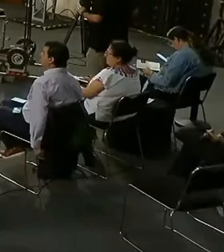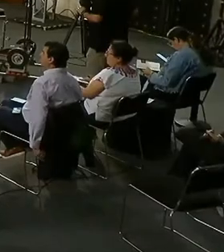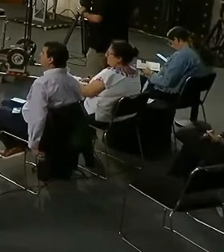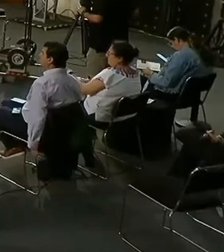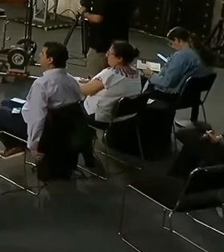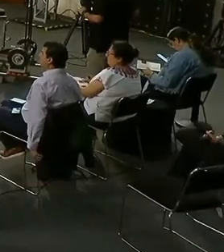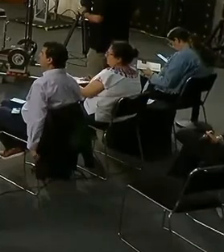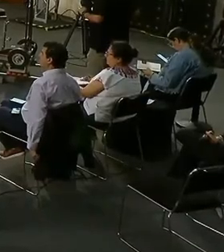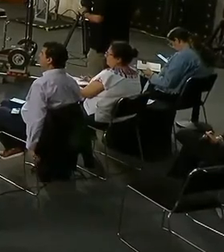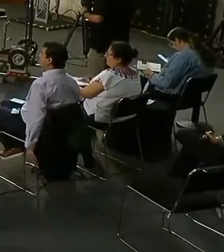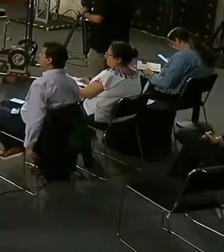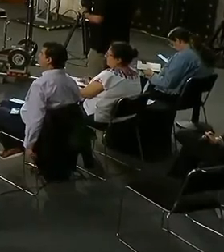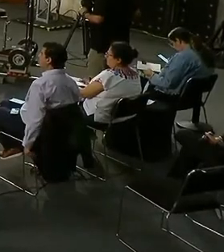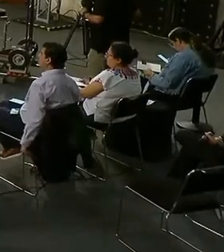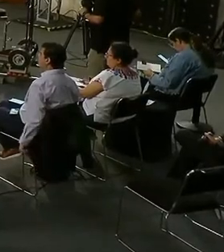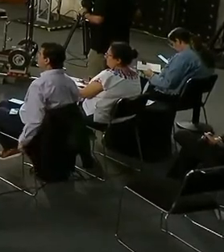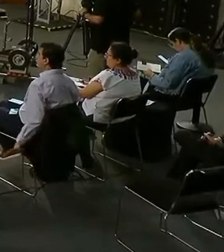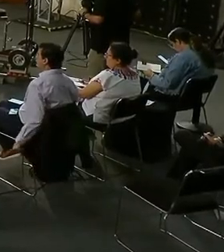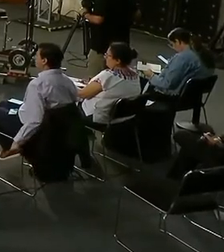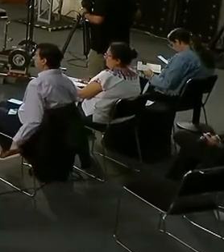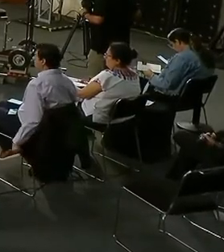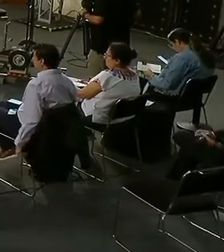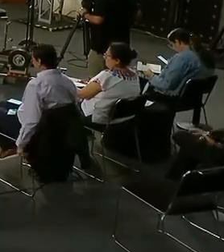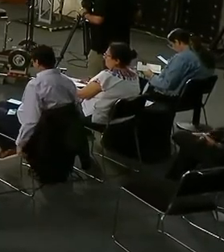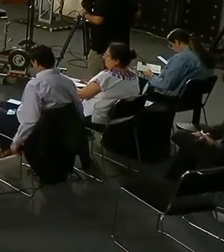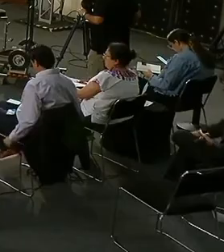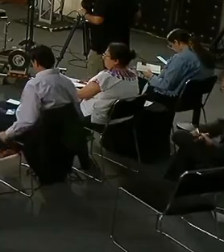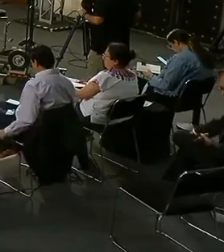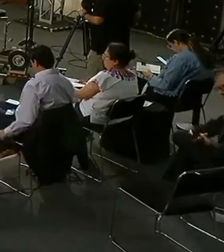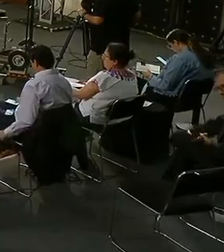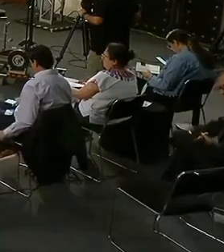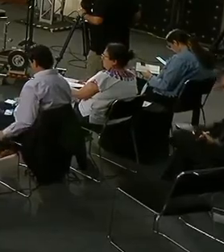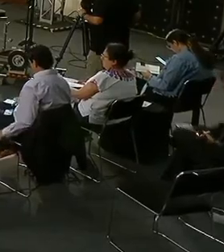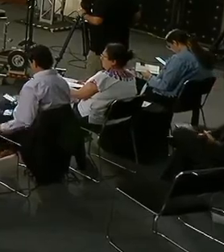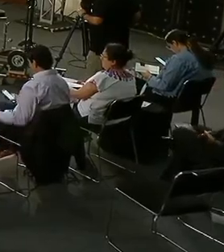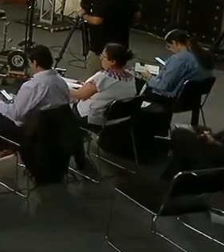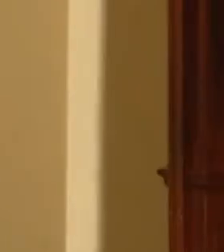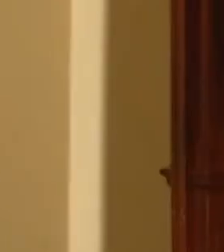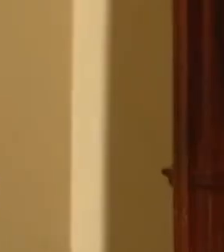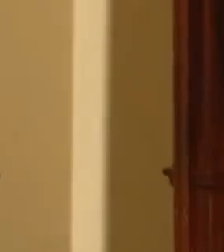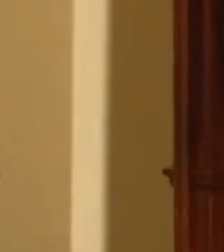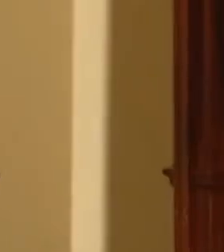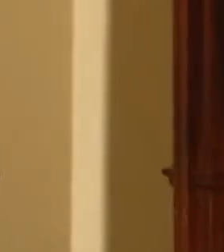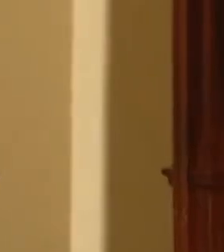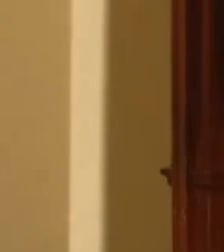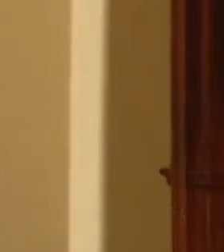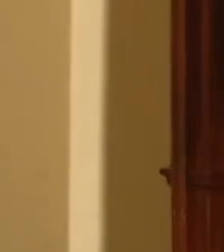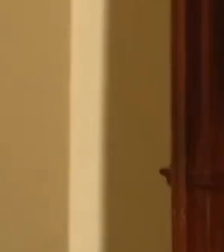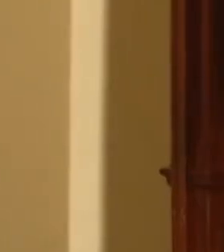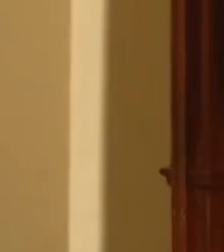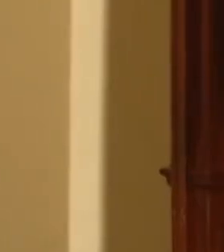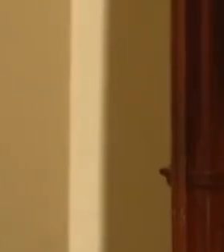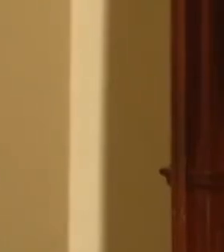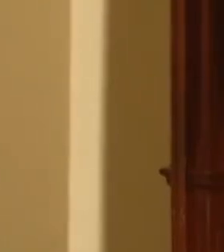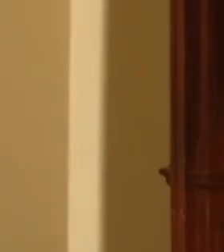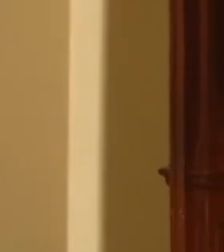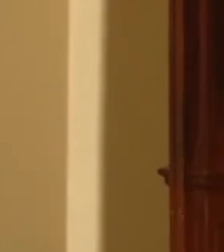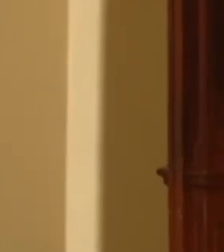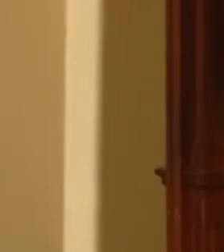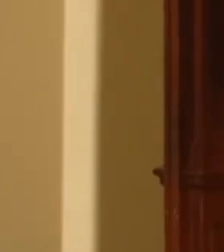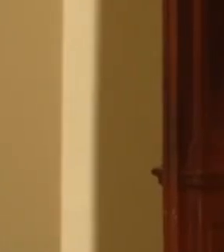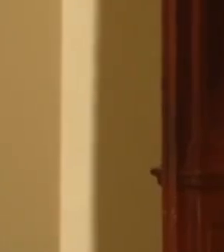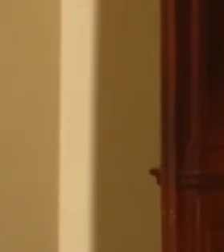o que un niño indisciplinado de segundo, molesta a niños disciplinados de primero. Bueno, aquí es donde tenemos la oportunidad de trabajar una